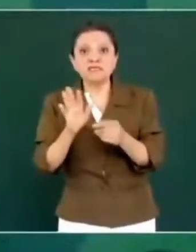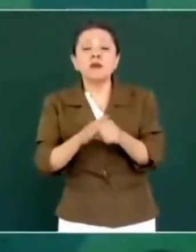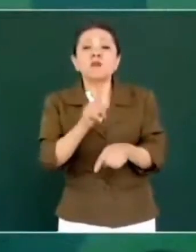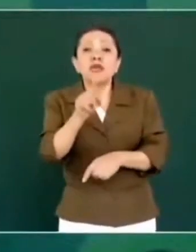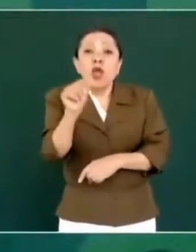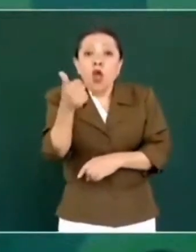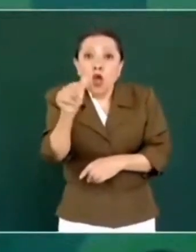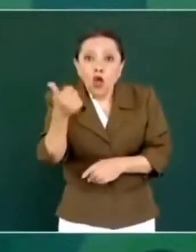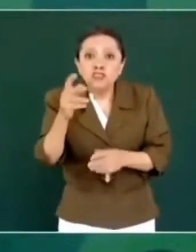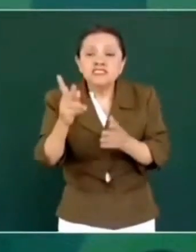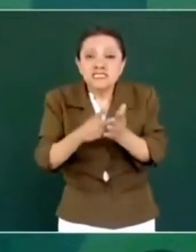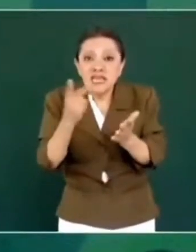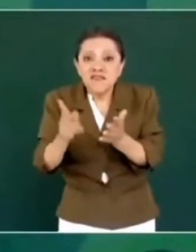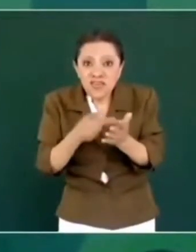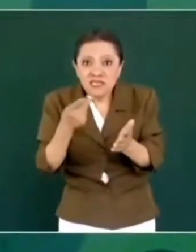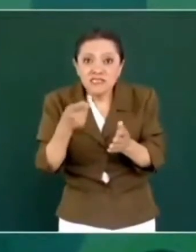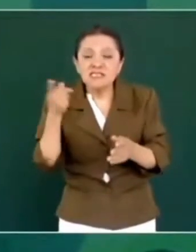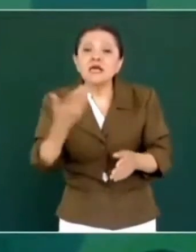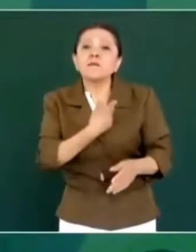veces como presidente.